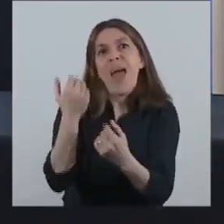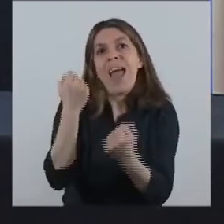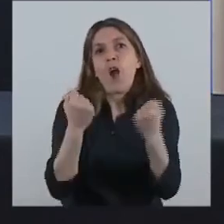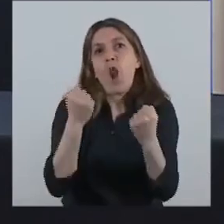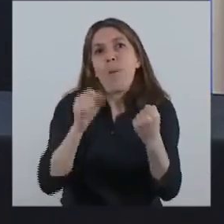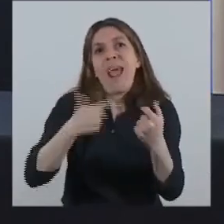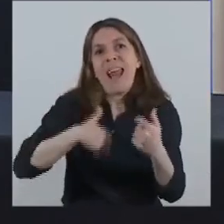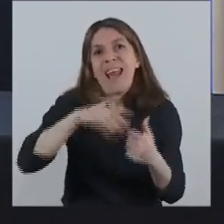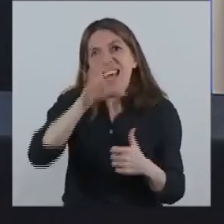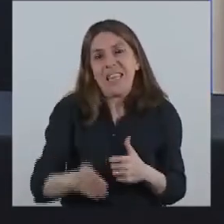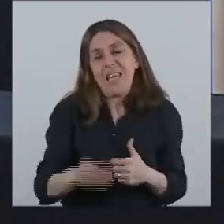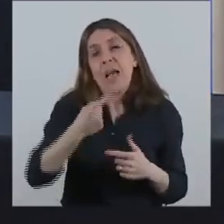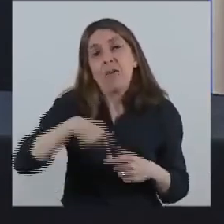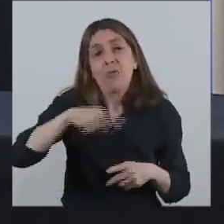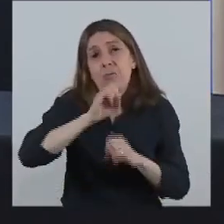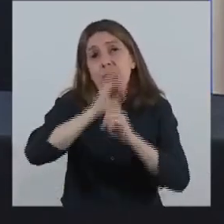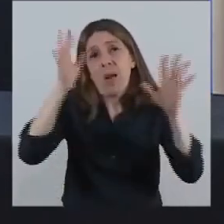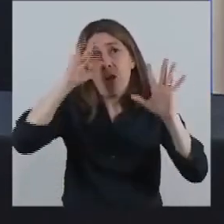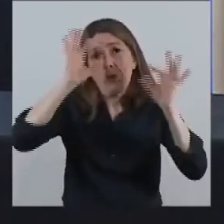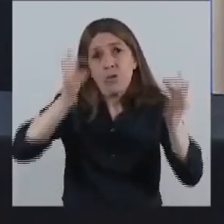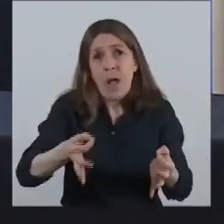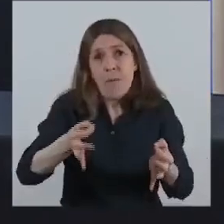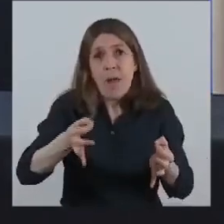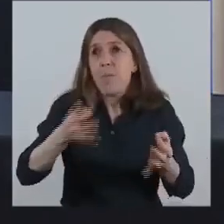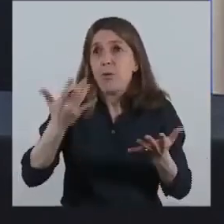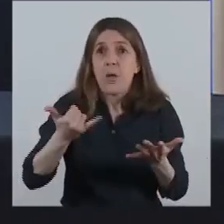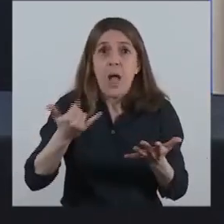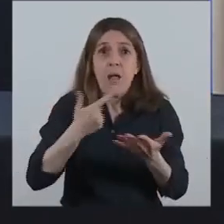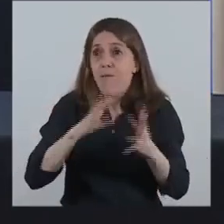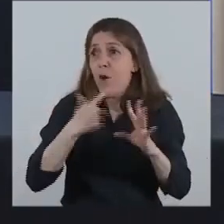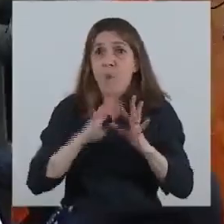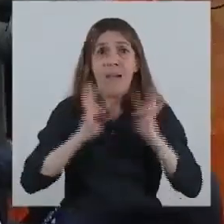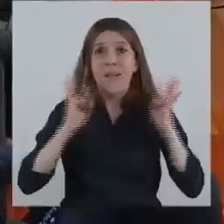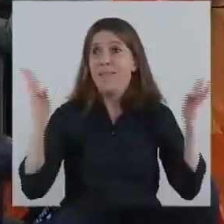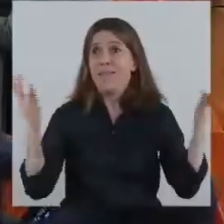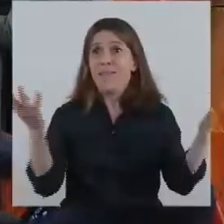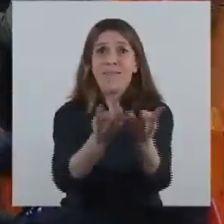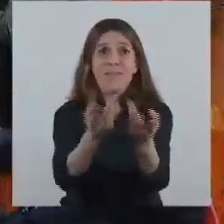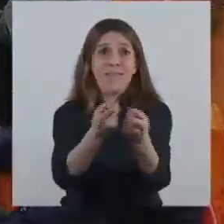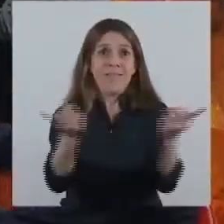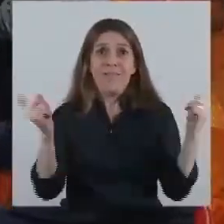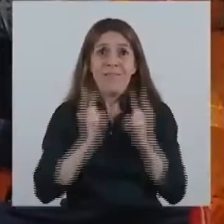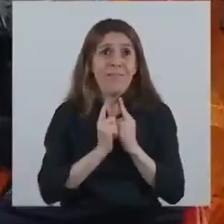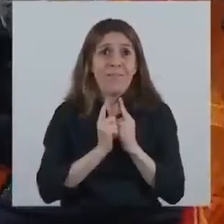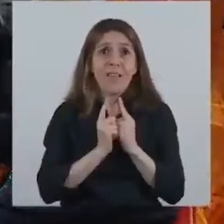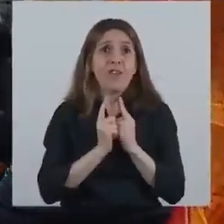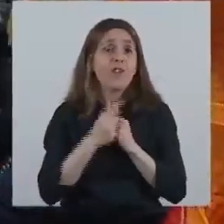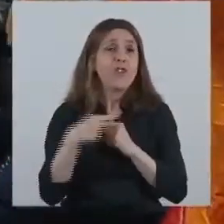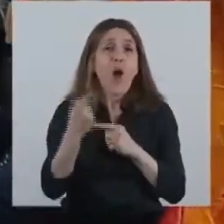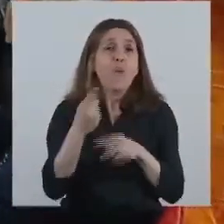Y está claro que como aquí esta escena muestra, estamos todos en el mismo barco.